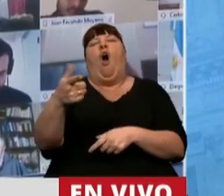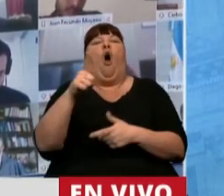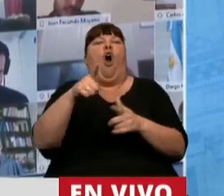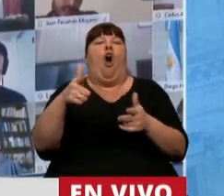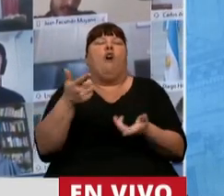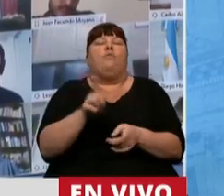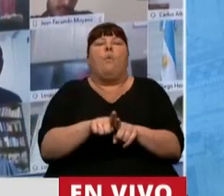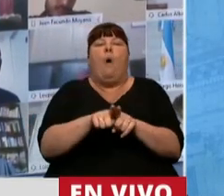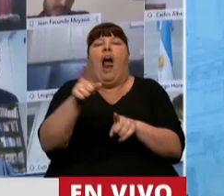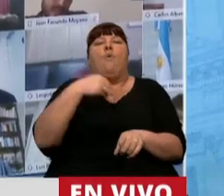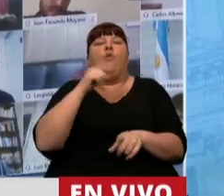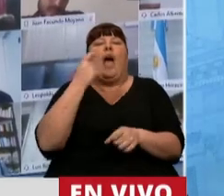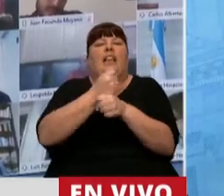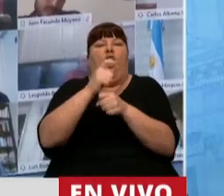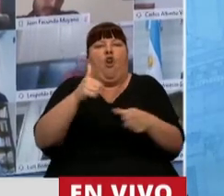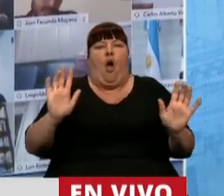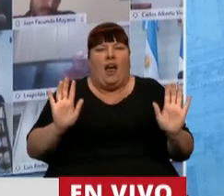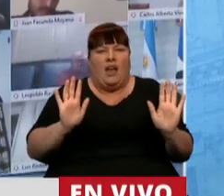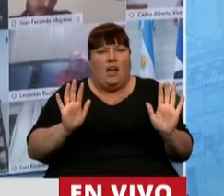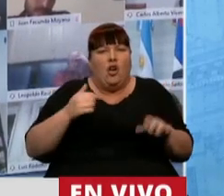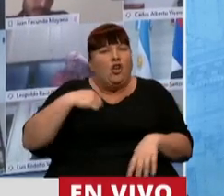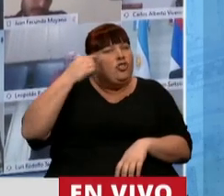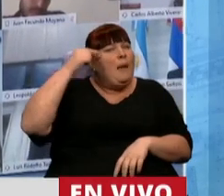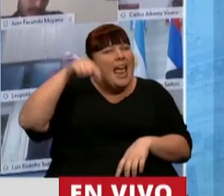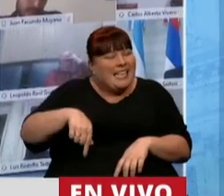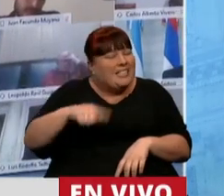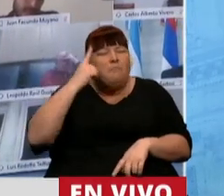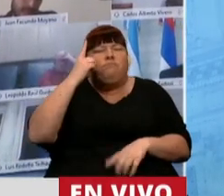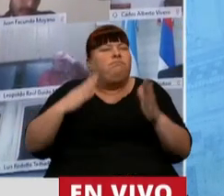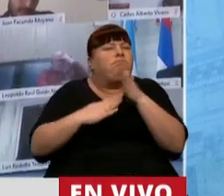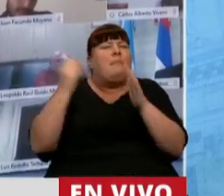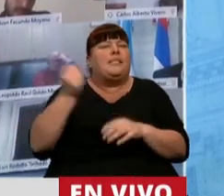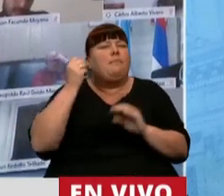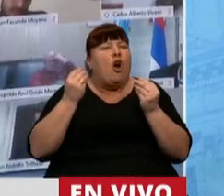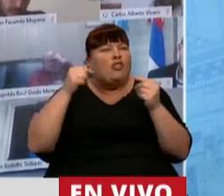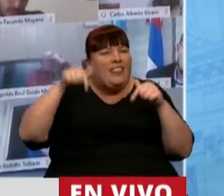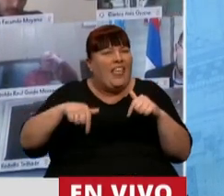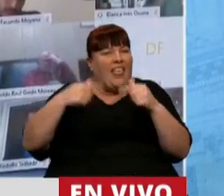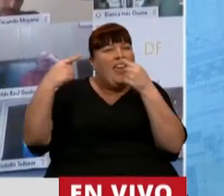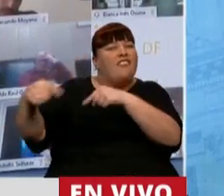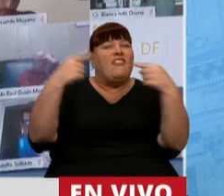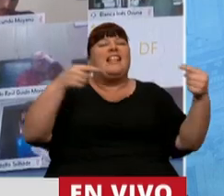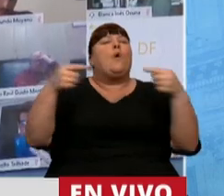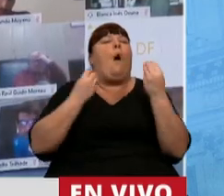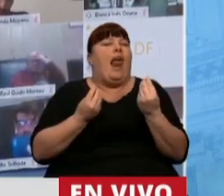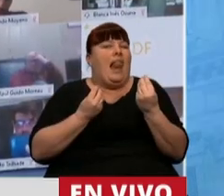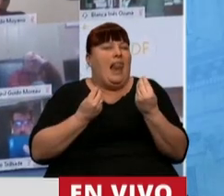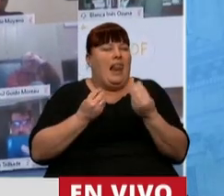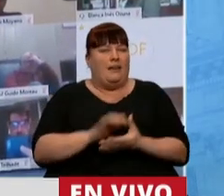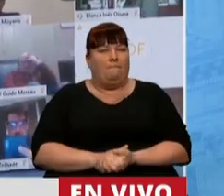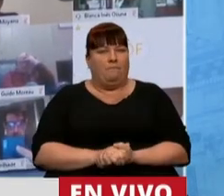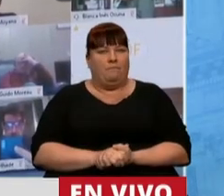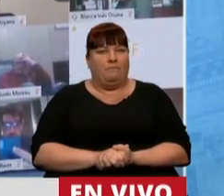tiene en todo caso voluntad de trabajar. Yo creo que acá el eje de nuestra diferencia está